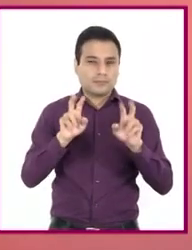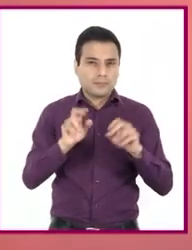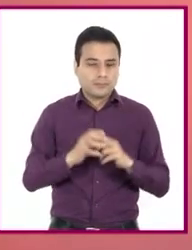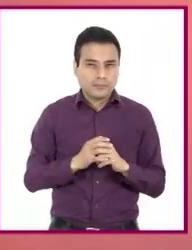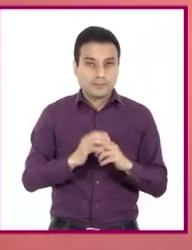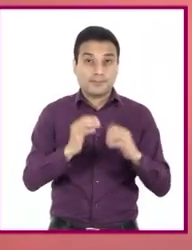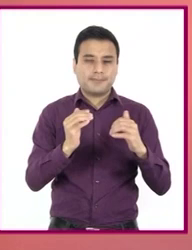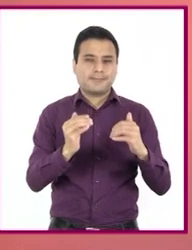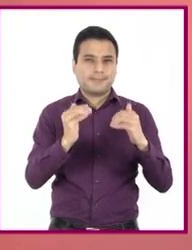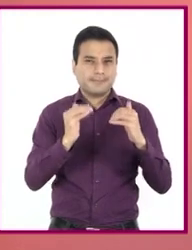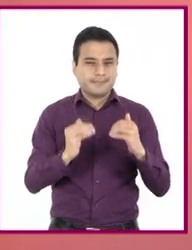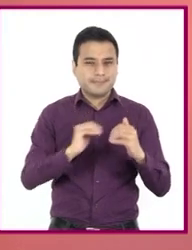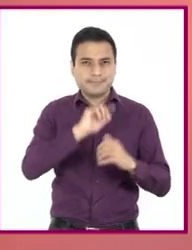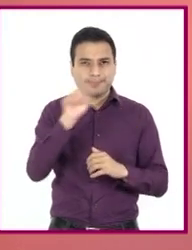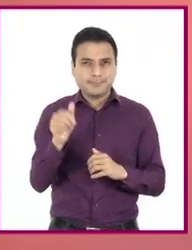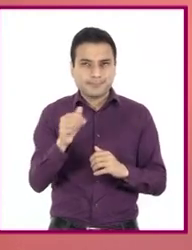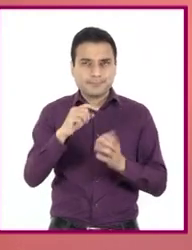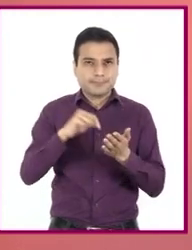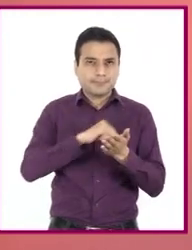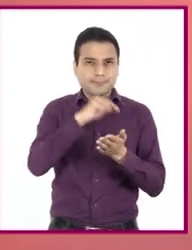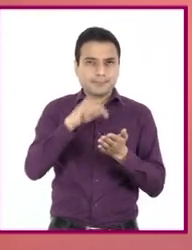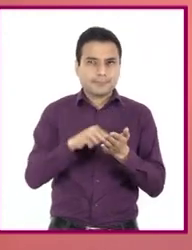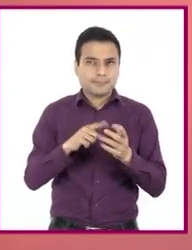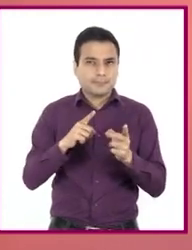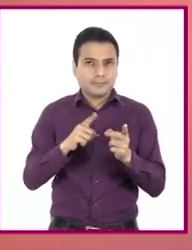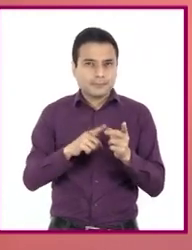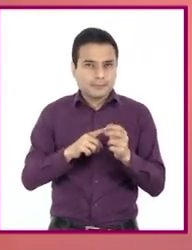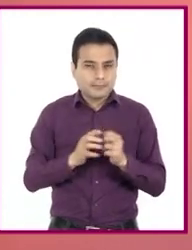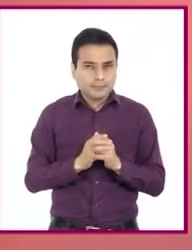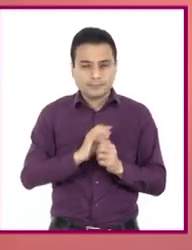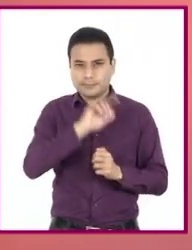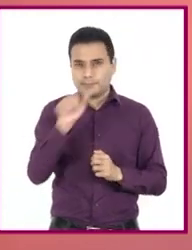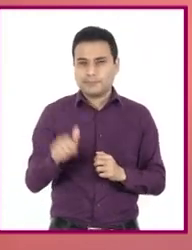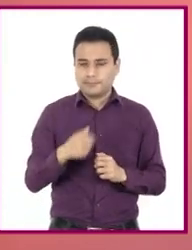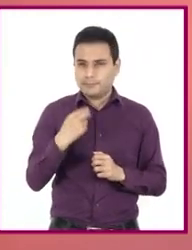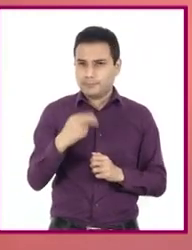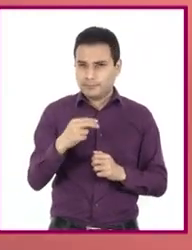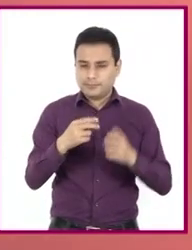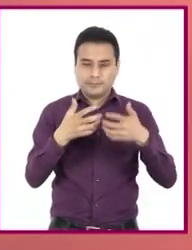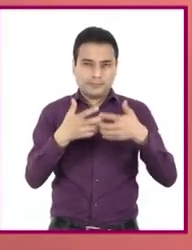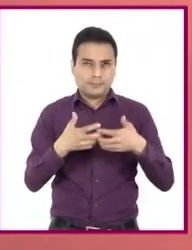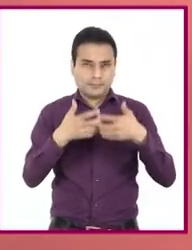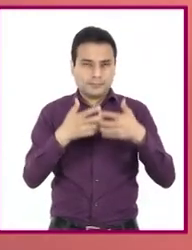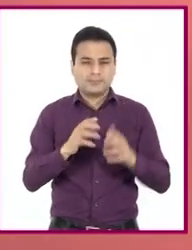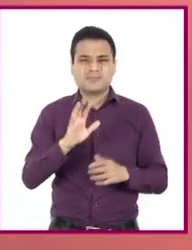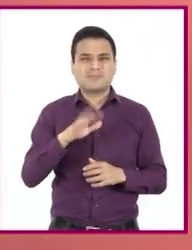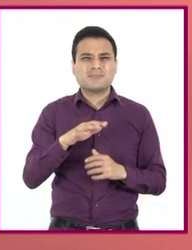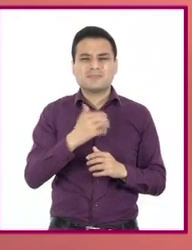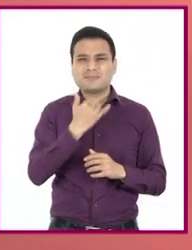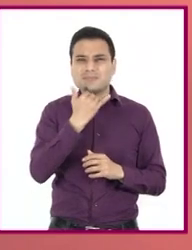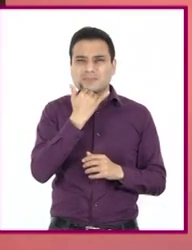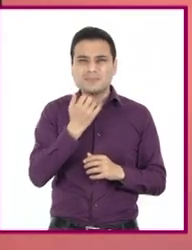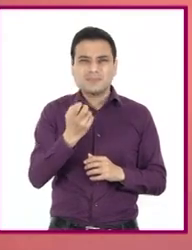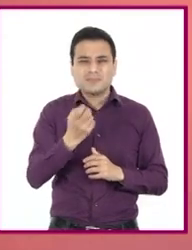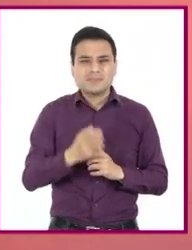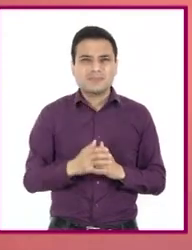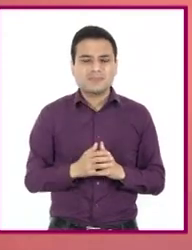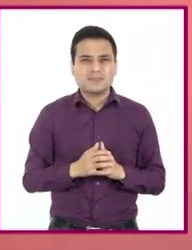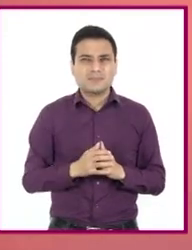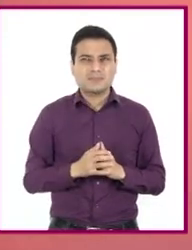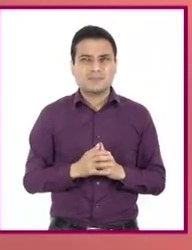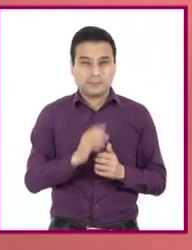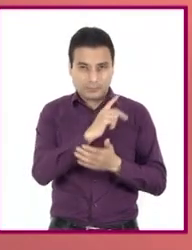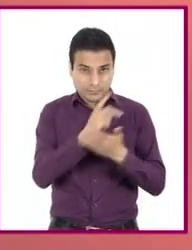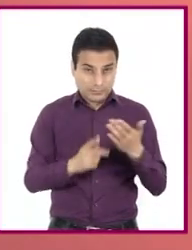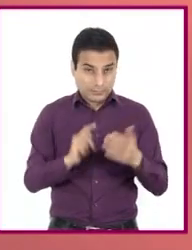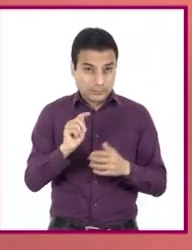Luego, se indica el lugar de la compañía productora y el nombre de ella. Maestra, ¿esta referencia es sobre un programa